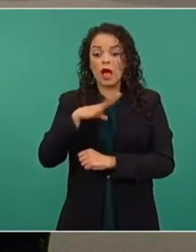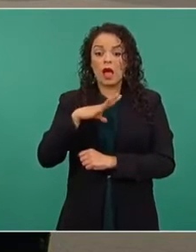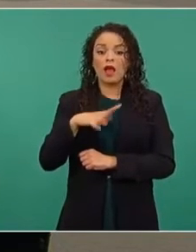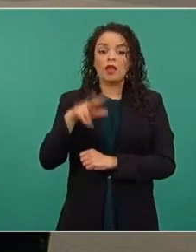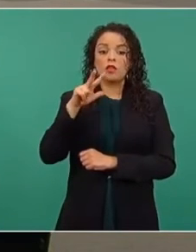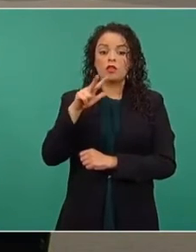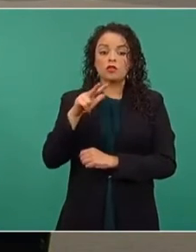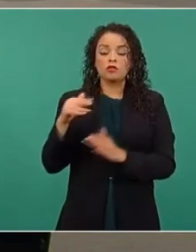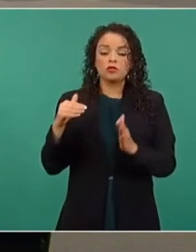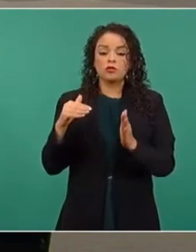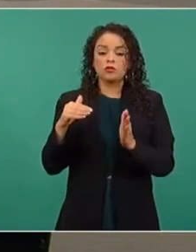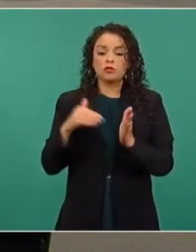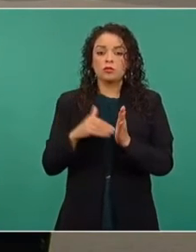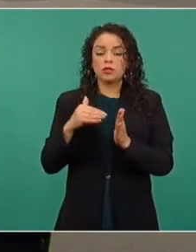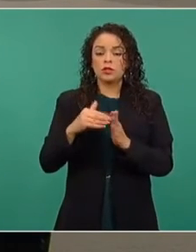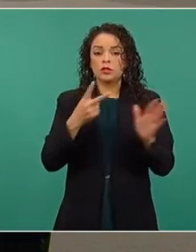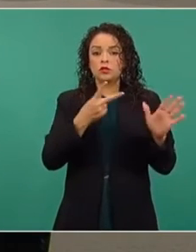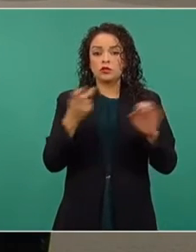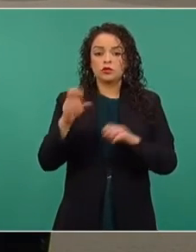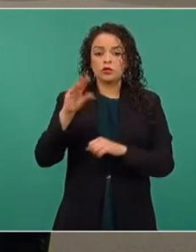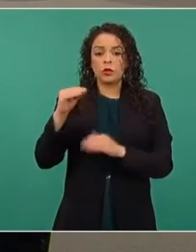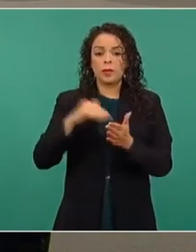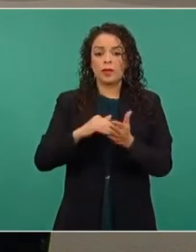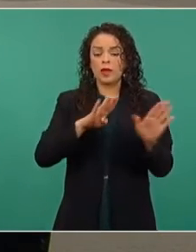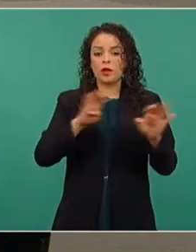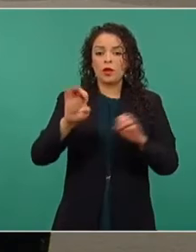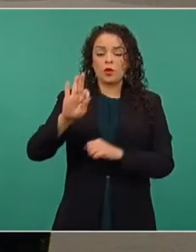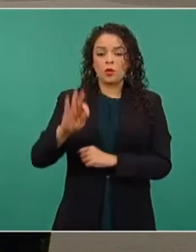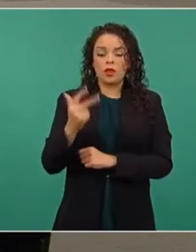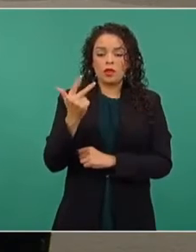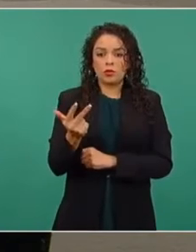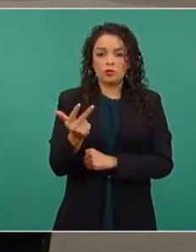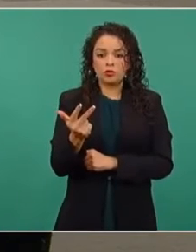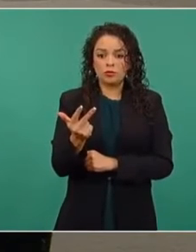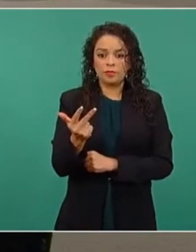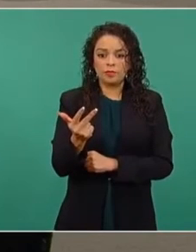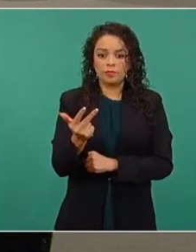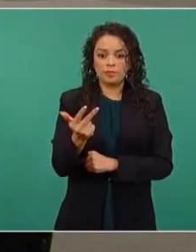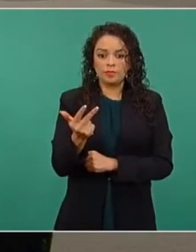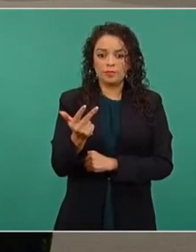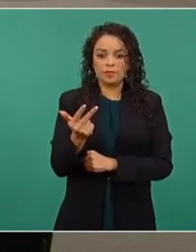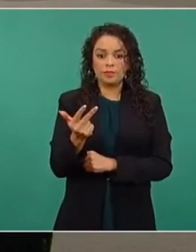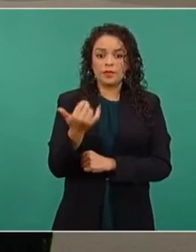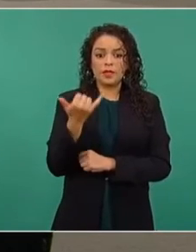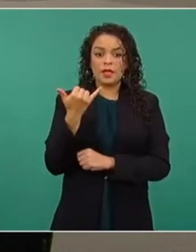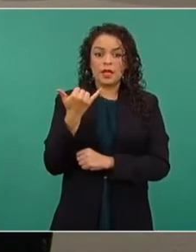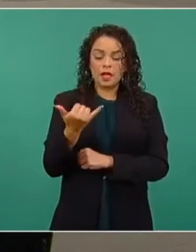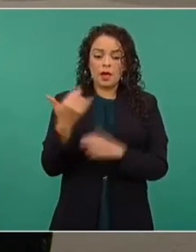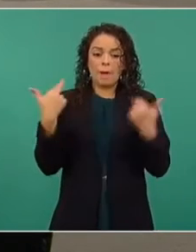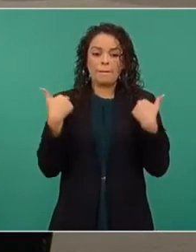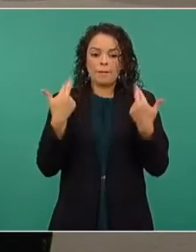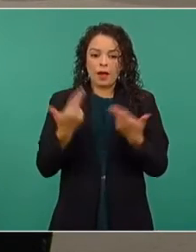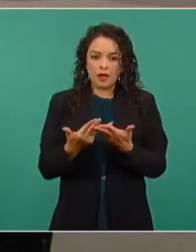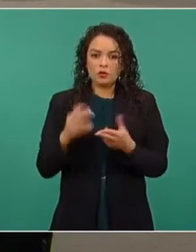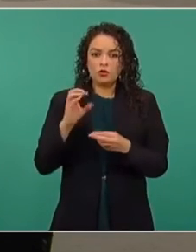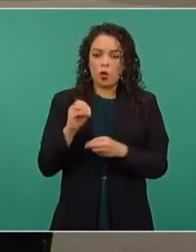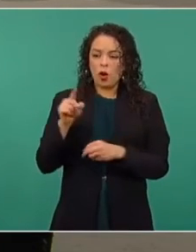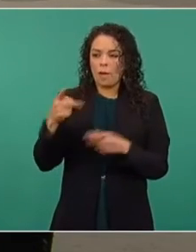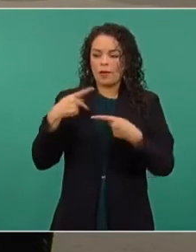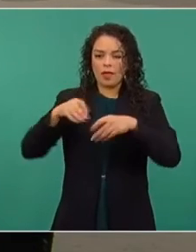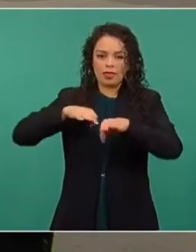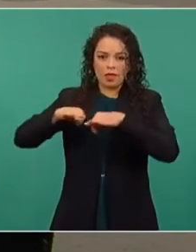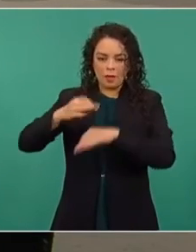millones 290 mil 948. Y en lo referente a trabajadores de la educación, tenemos ahorita